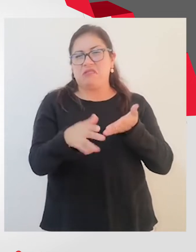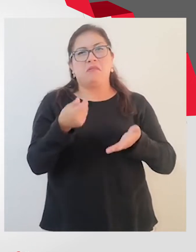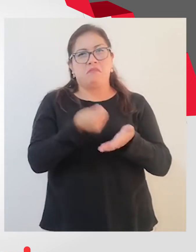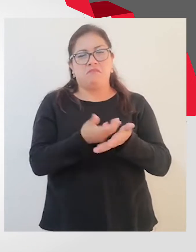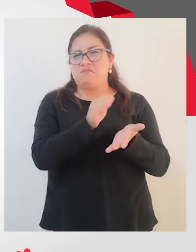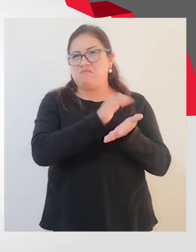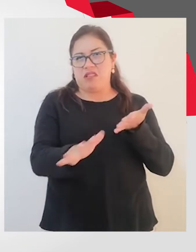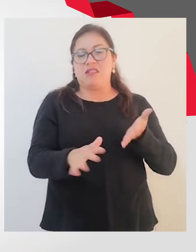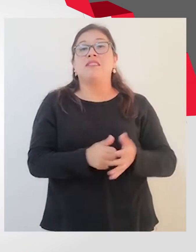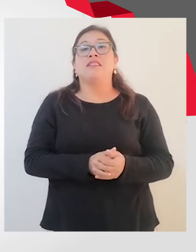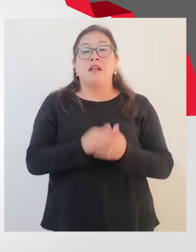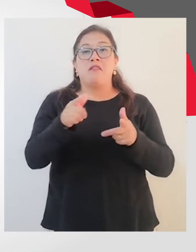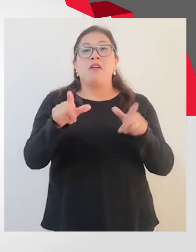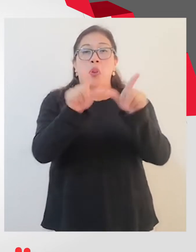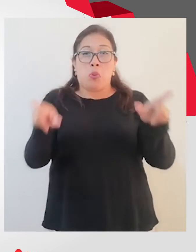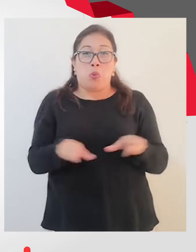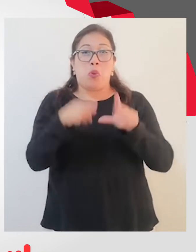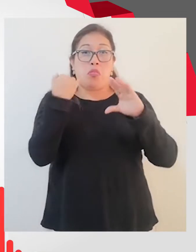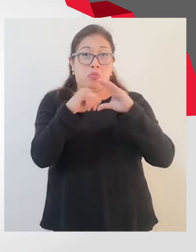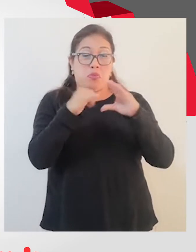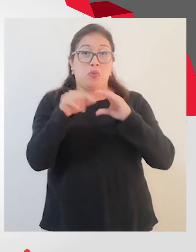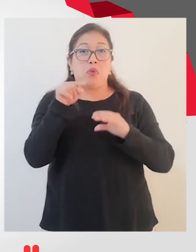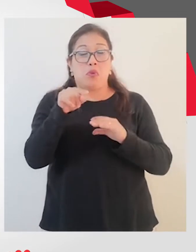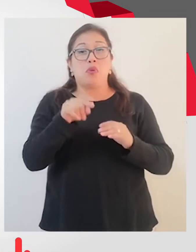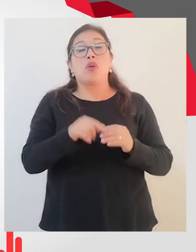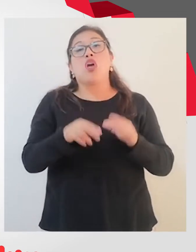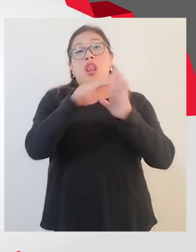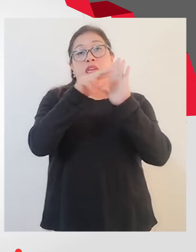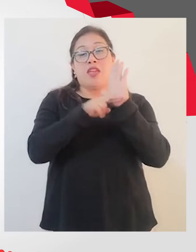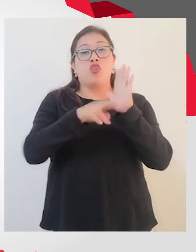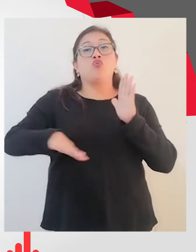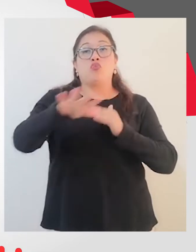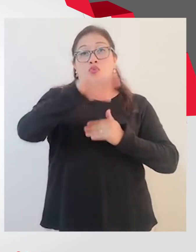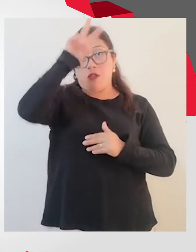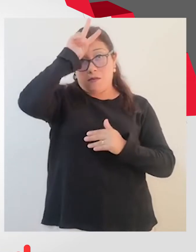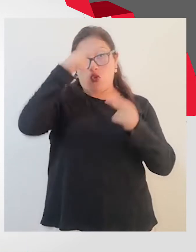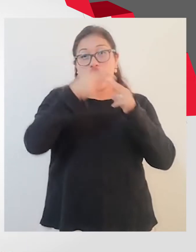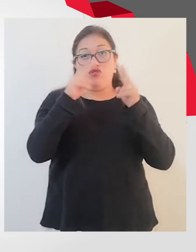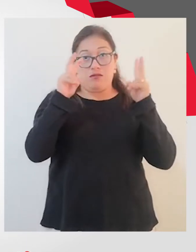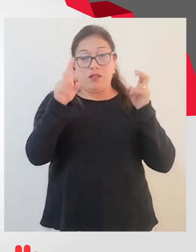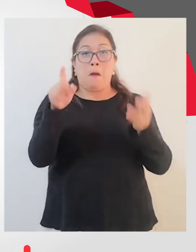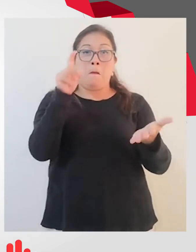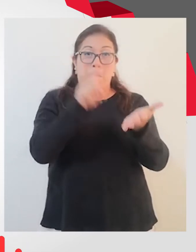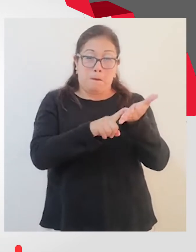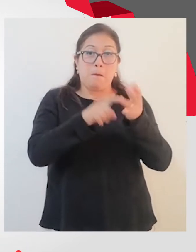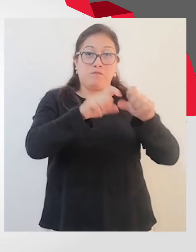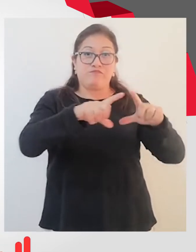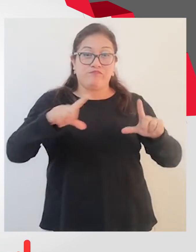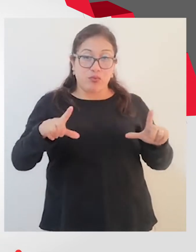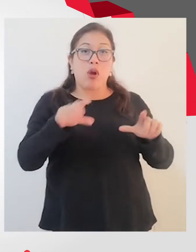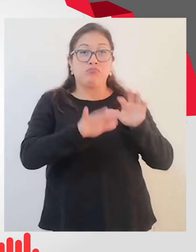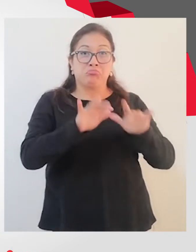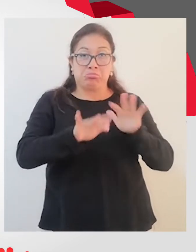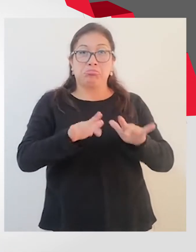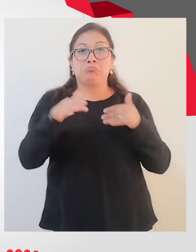de la plataforma Mi Registro en todo el Perú. Ustedes pueden inscribirse. Es gratuito,